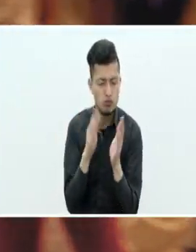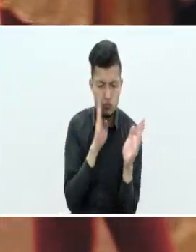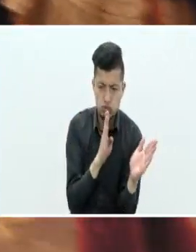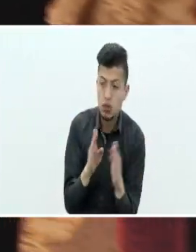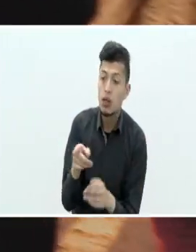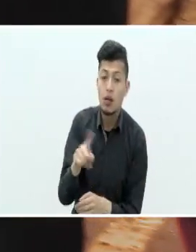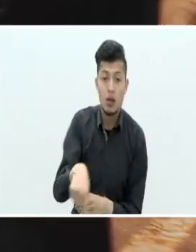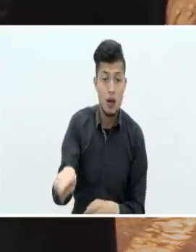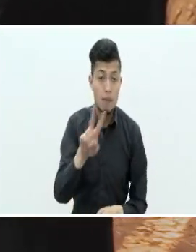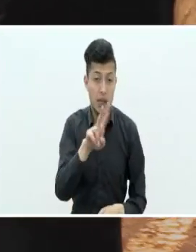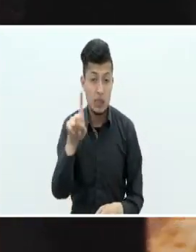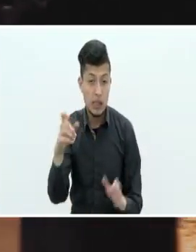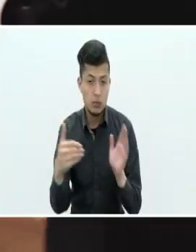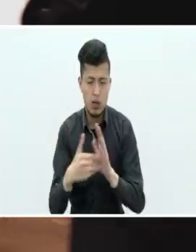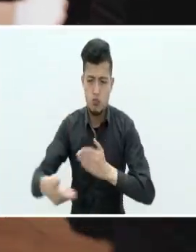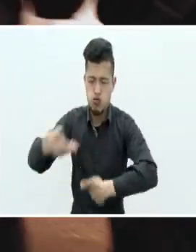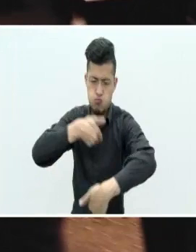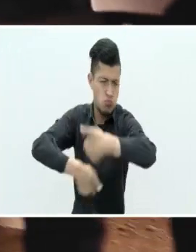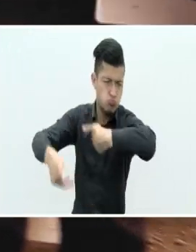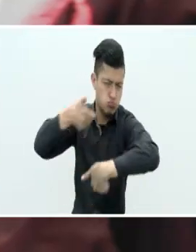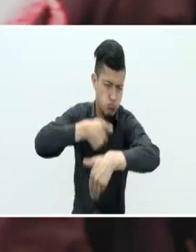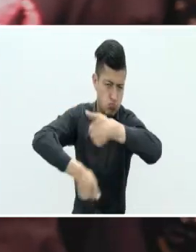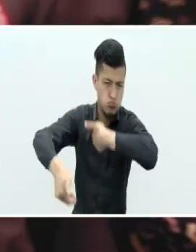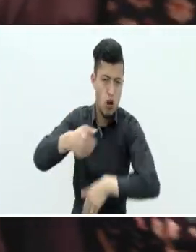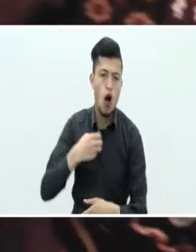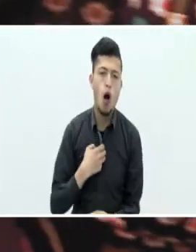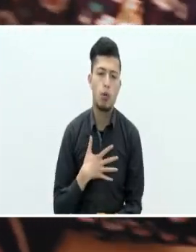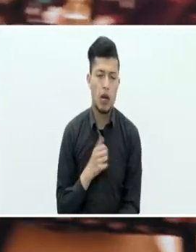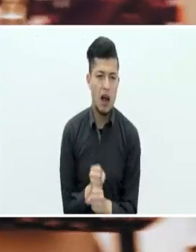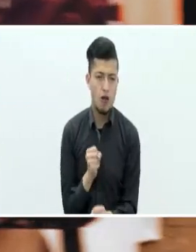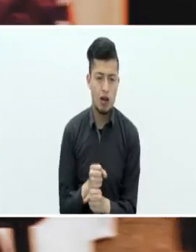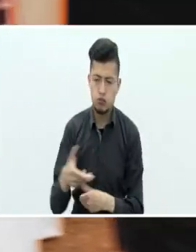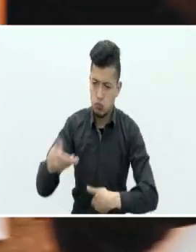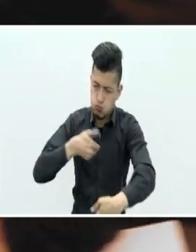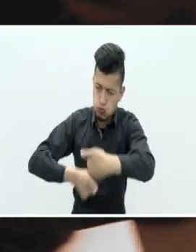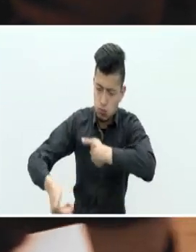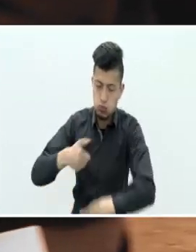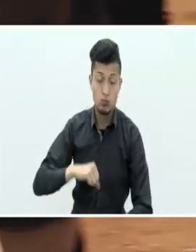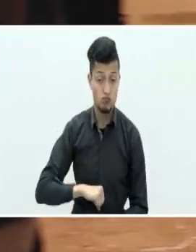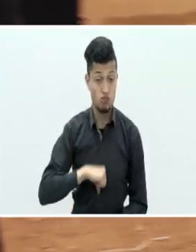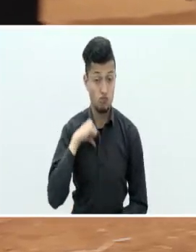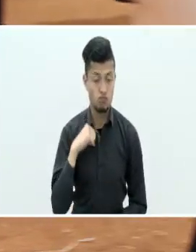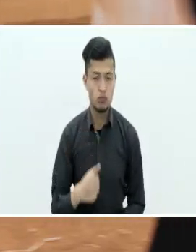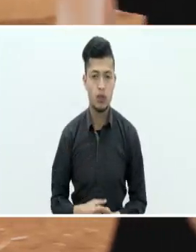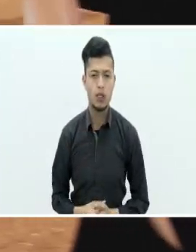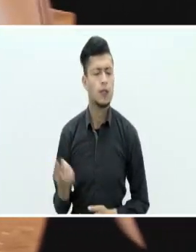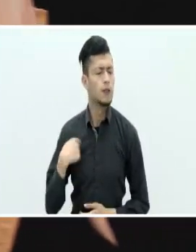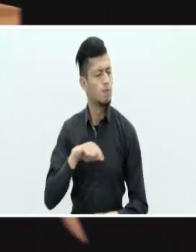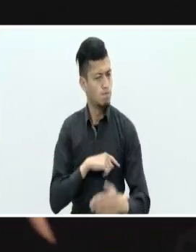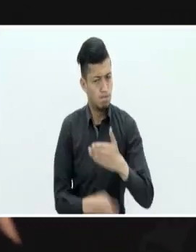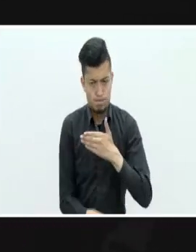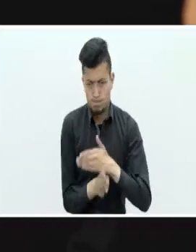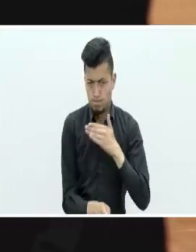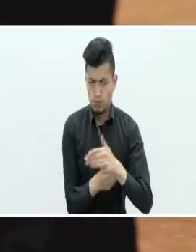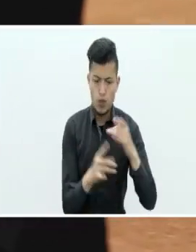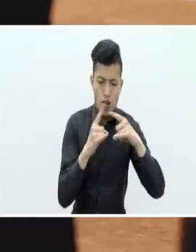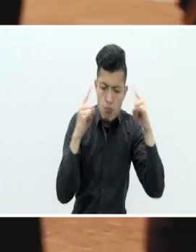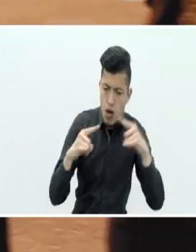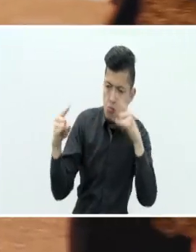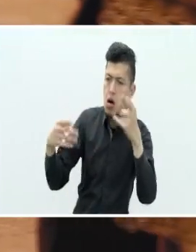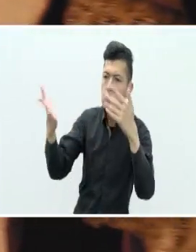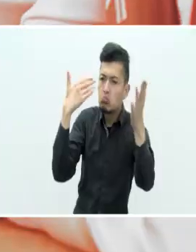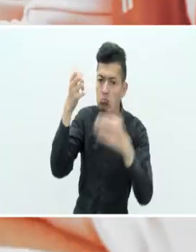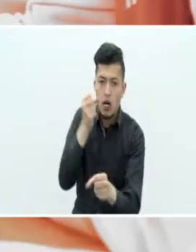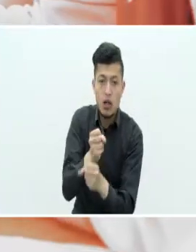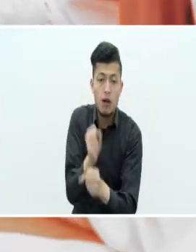postulaciones a estas oportunidades laborales que nos llenan de mucho orgullo. Continuaremos con este tipo de jornadas y para aquellos